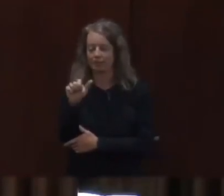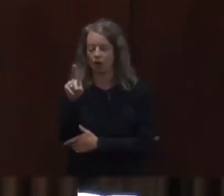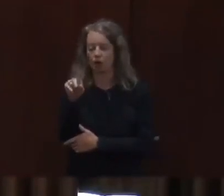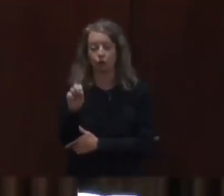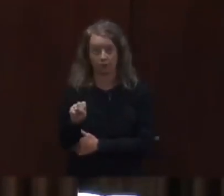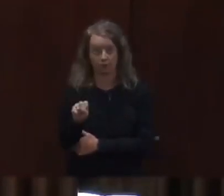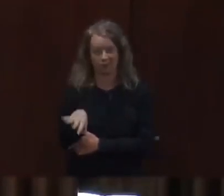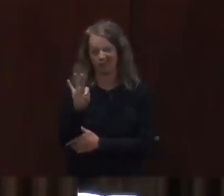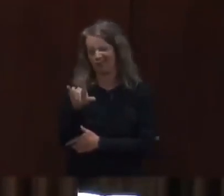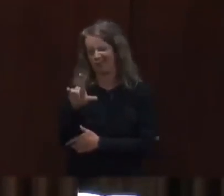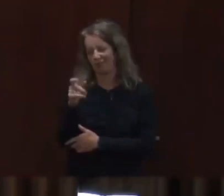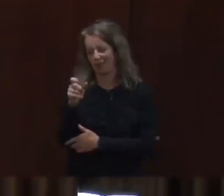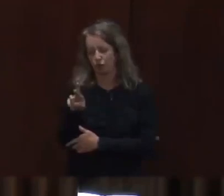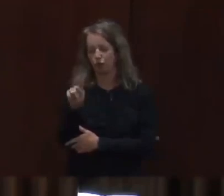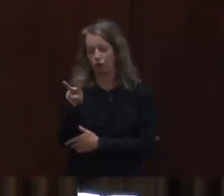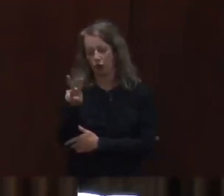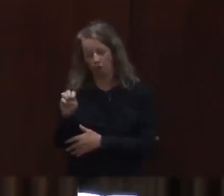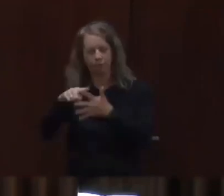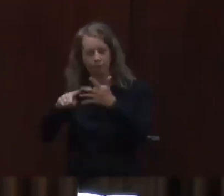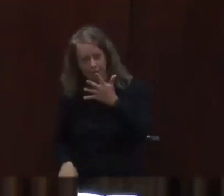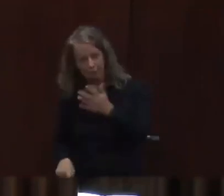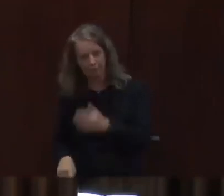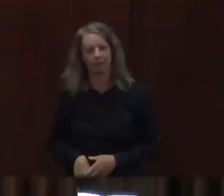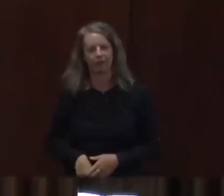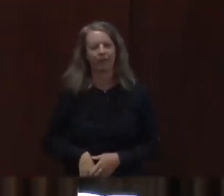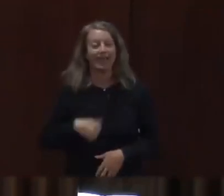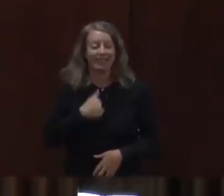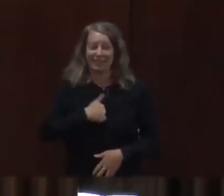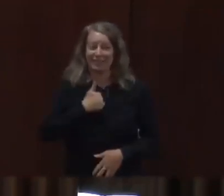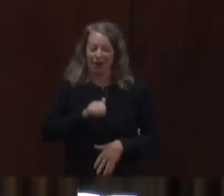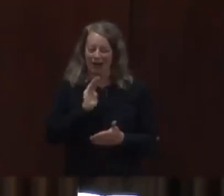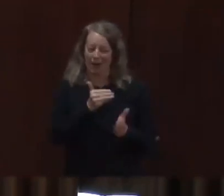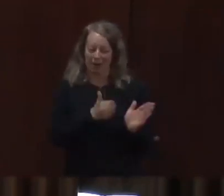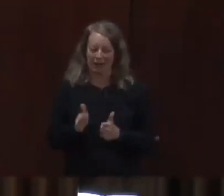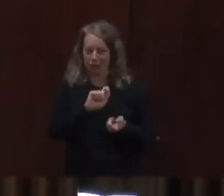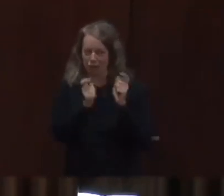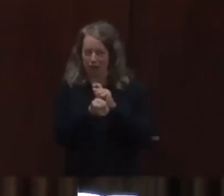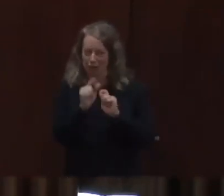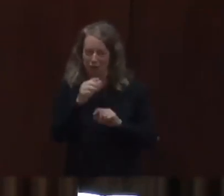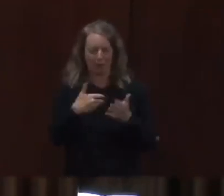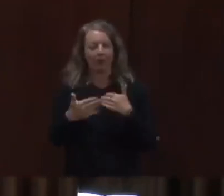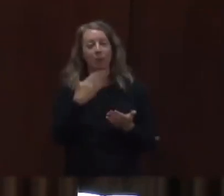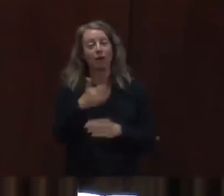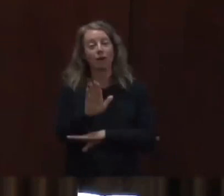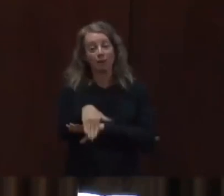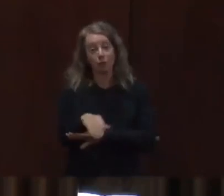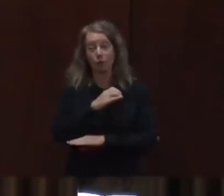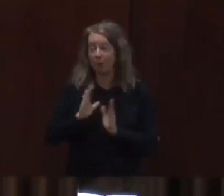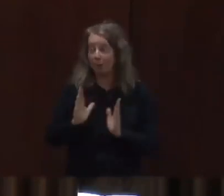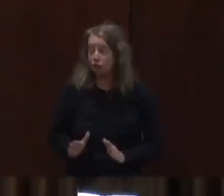Mi nombre es Stacy Wood y sirvo como informadora pública en la respuesta del condado al COVID-19.